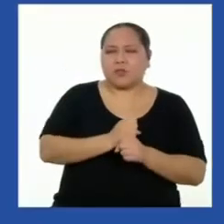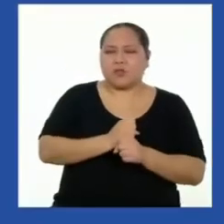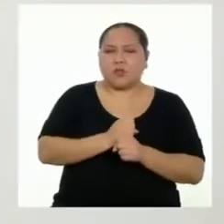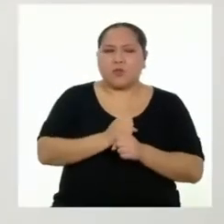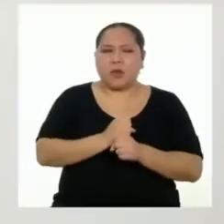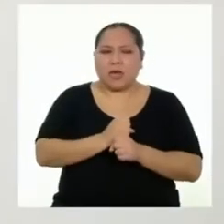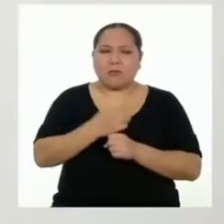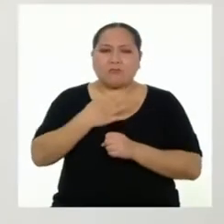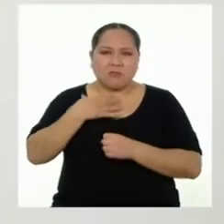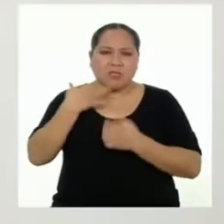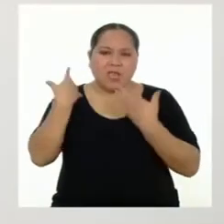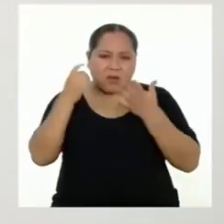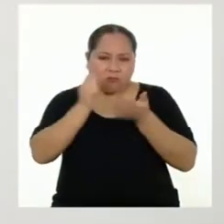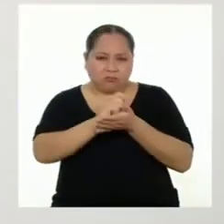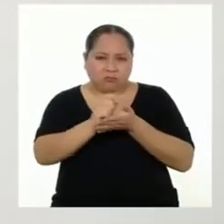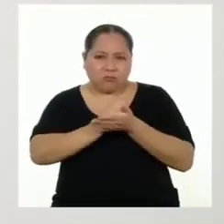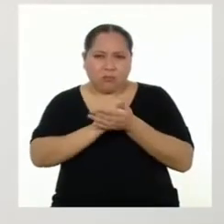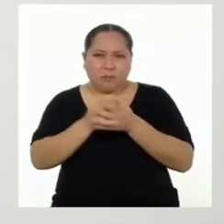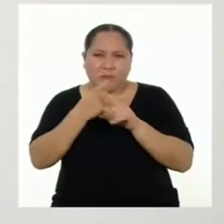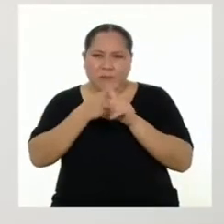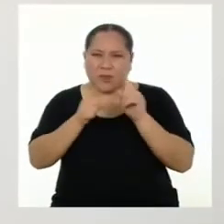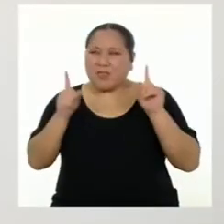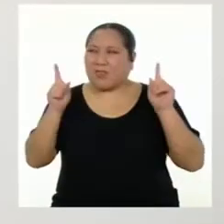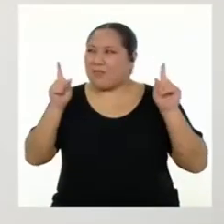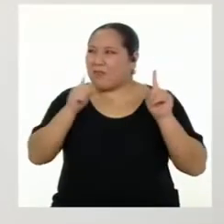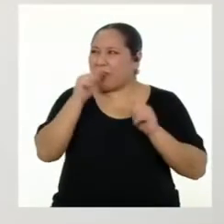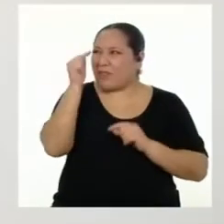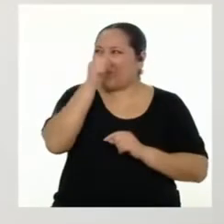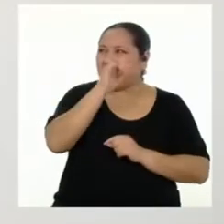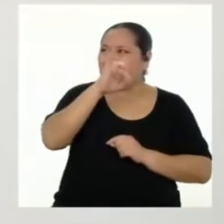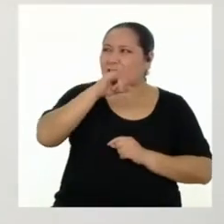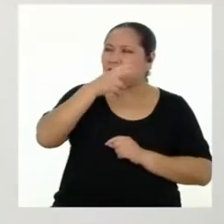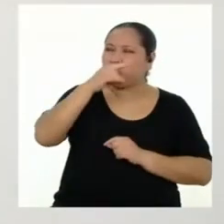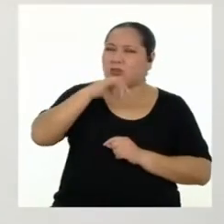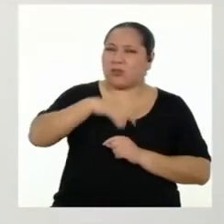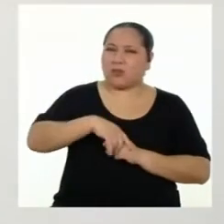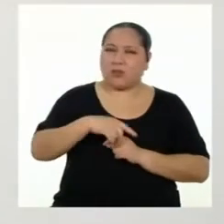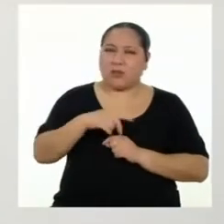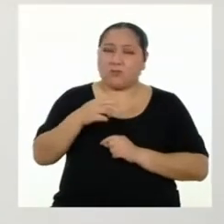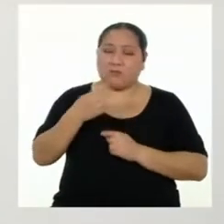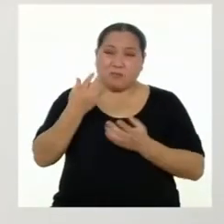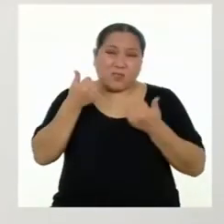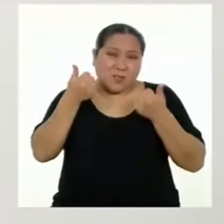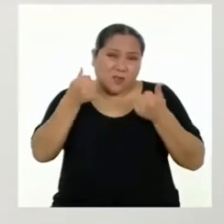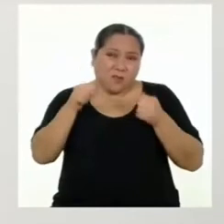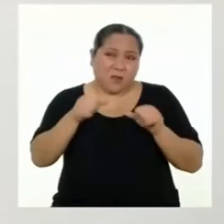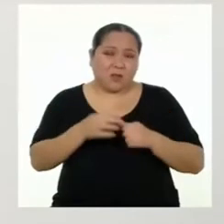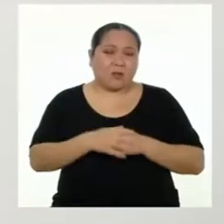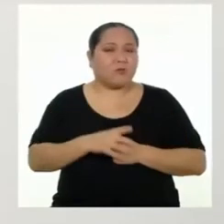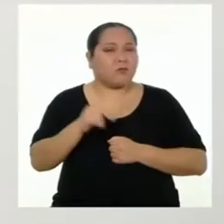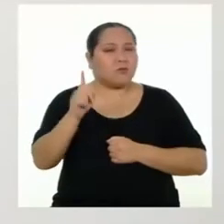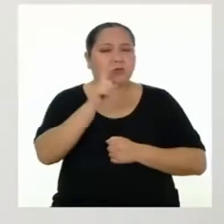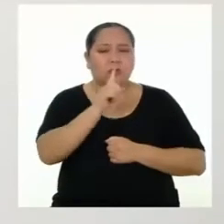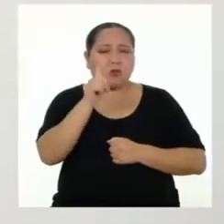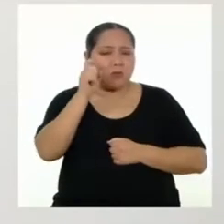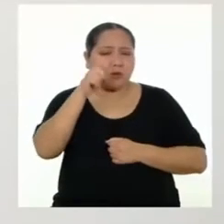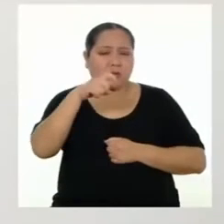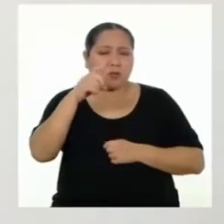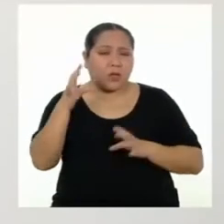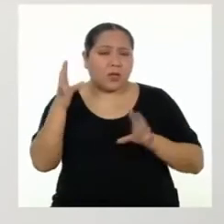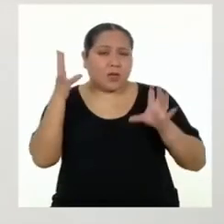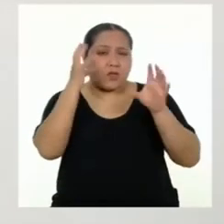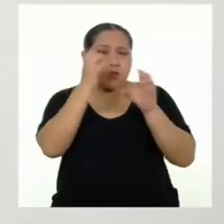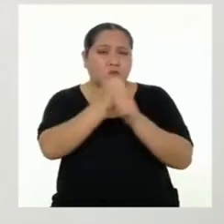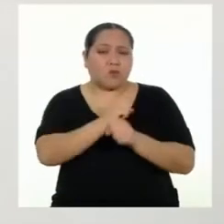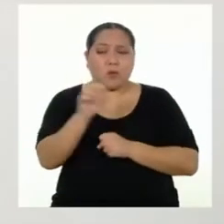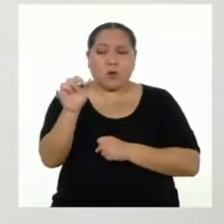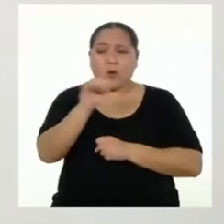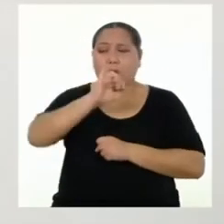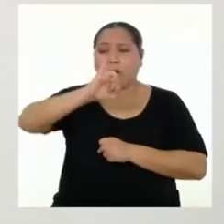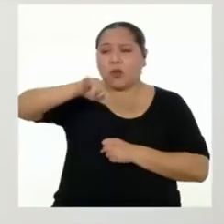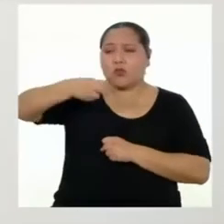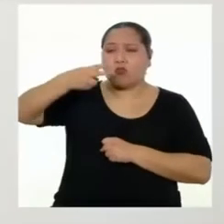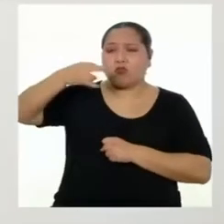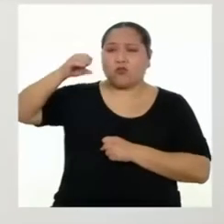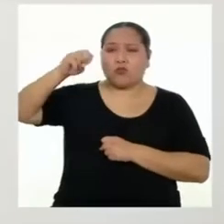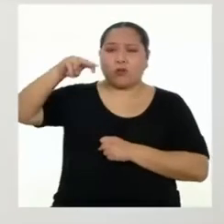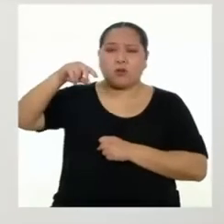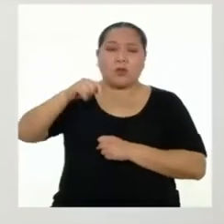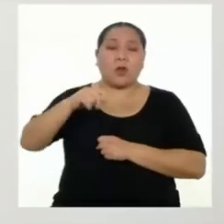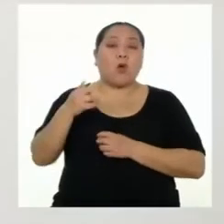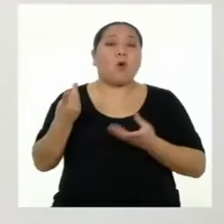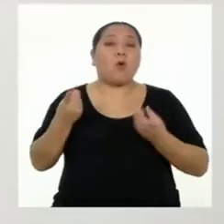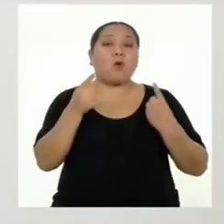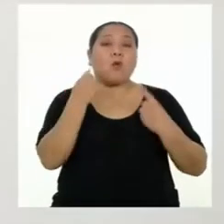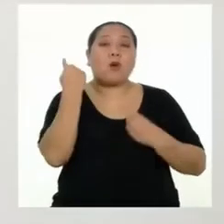diferente? Gracias por tu pregunta. No es necesario que el resumen sea como el de Jonathan. Es más, cuando